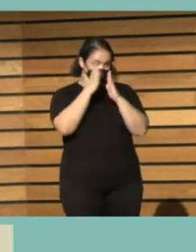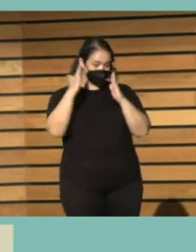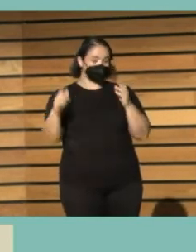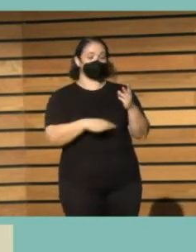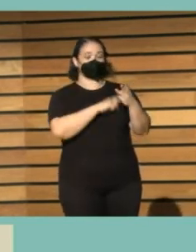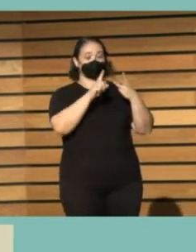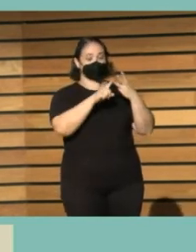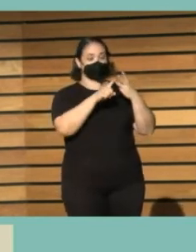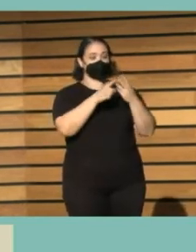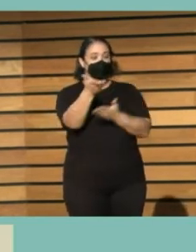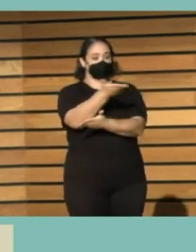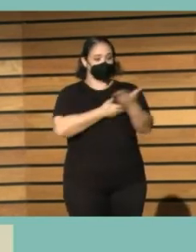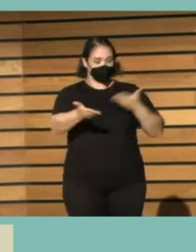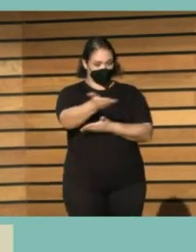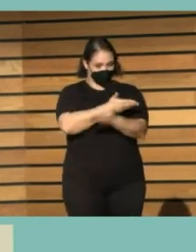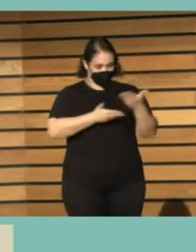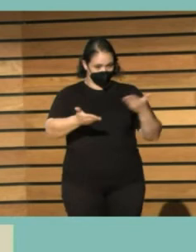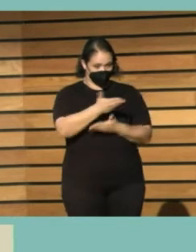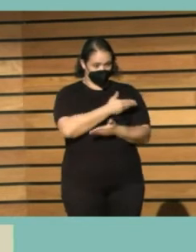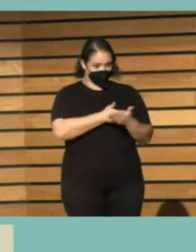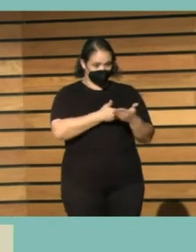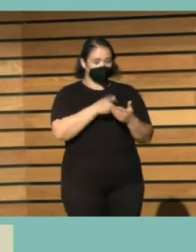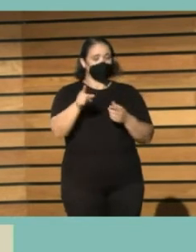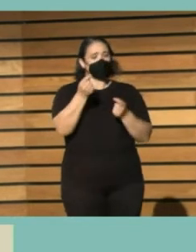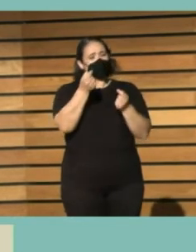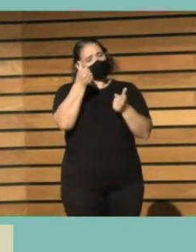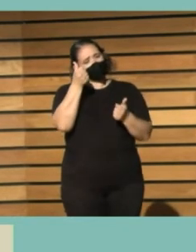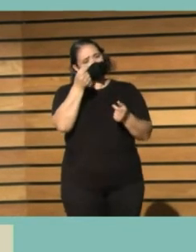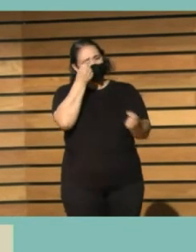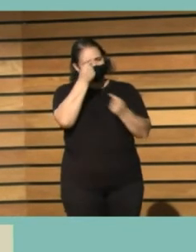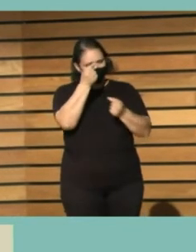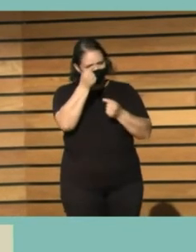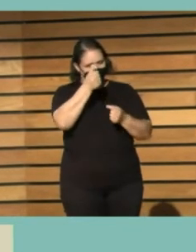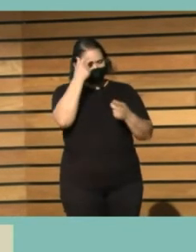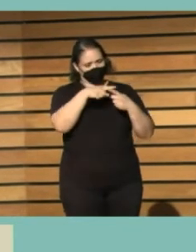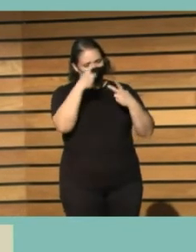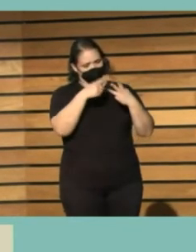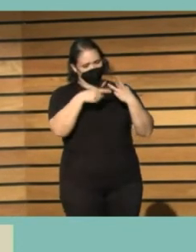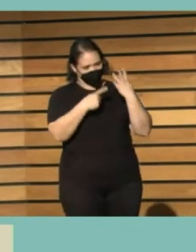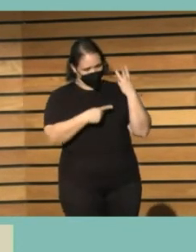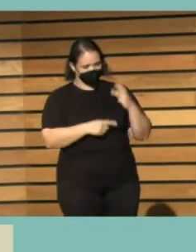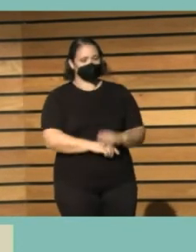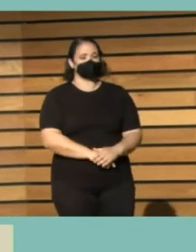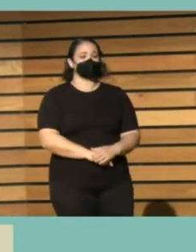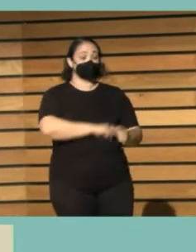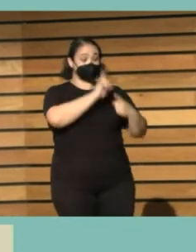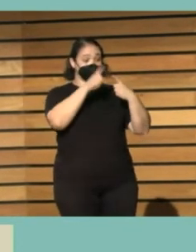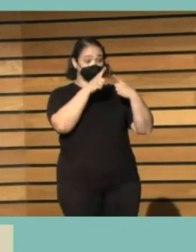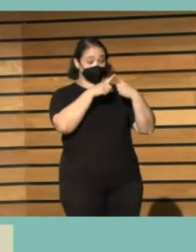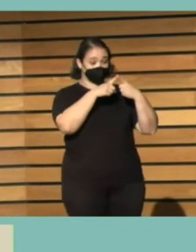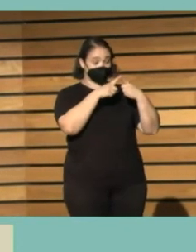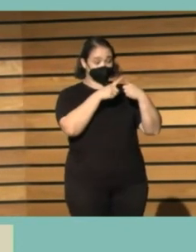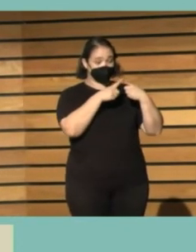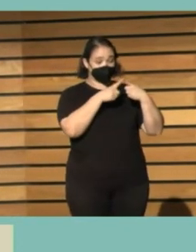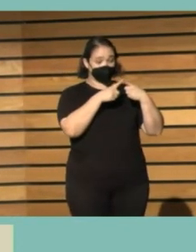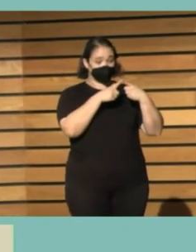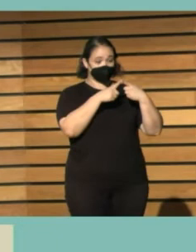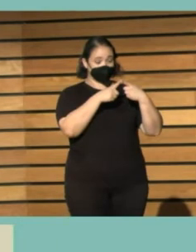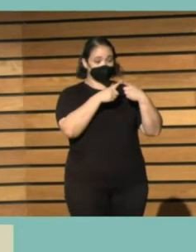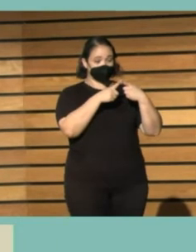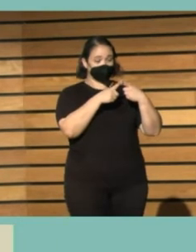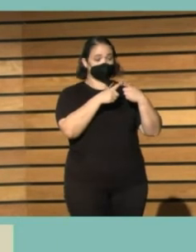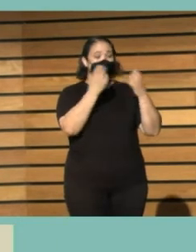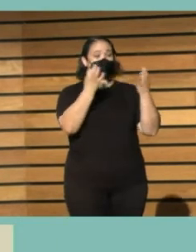cooperación nacional e internacional. Paso ahora a detallar un poquito más cada una de estas líneas. La primera de las líneas trata de